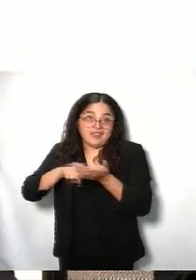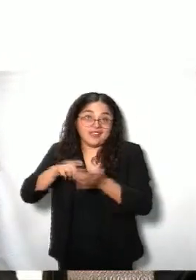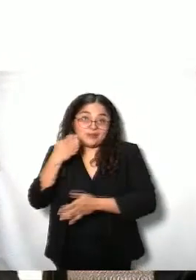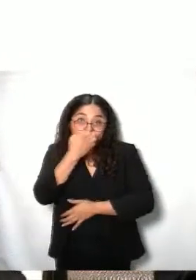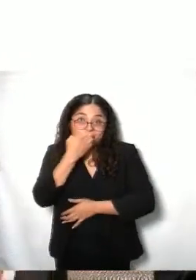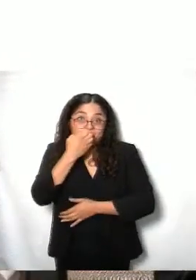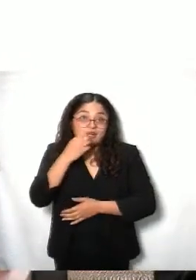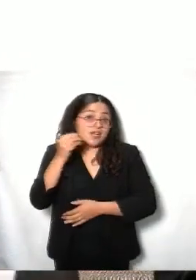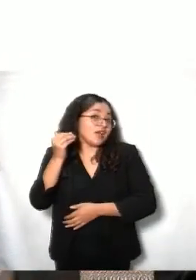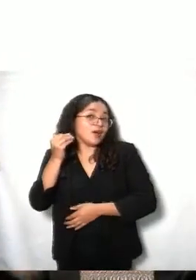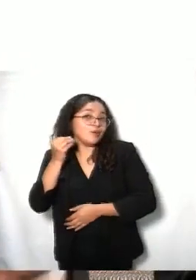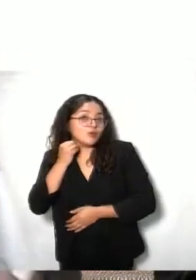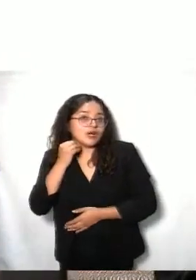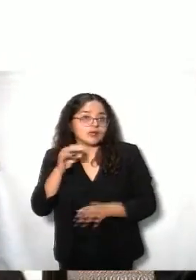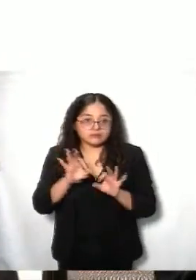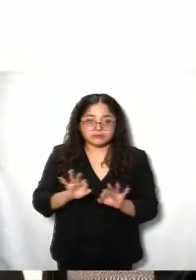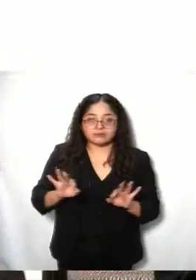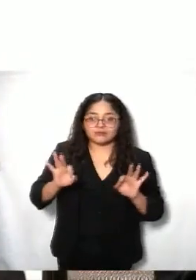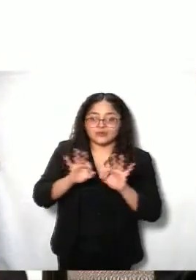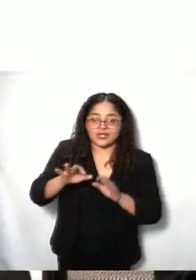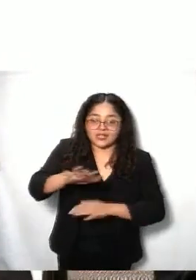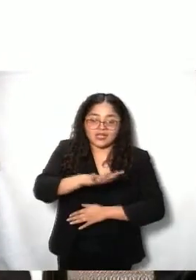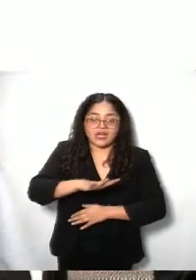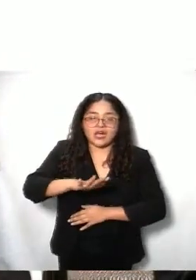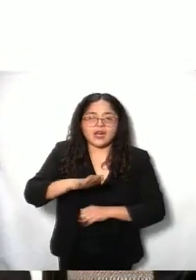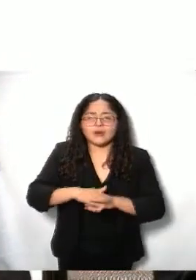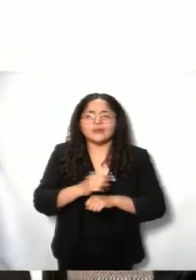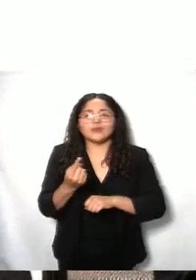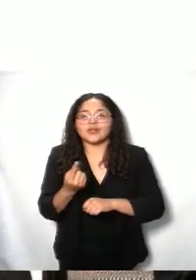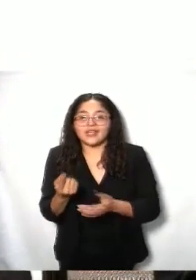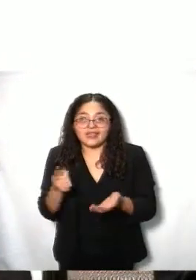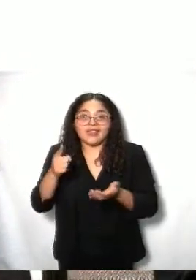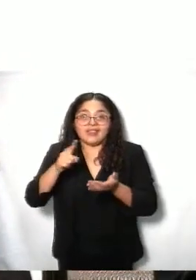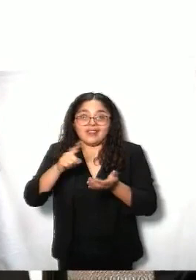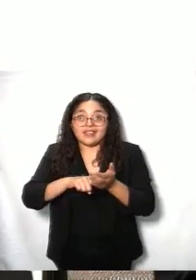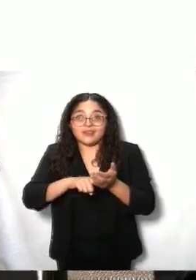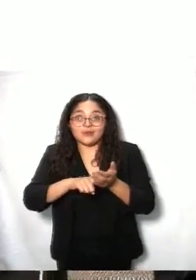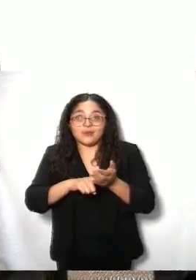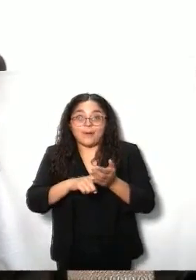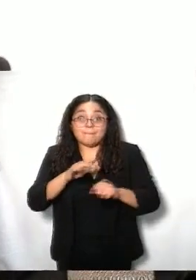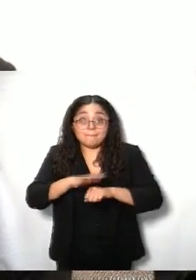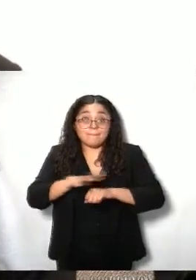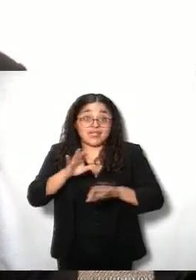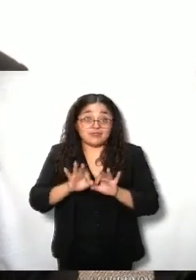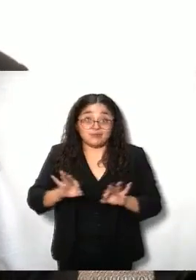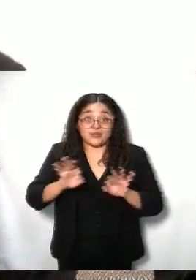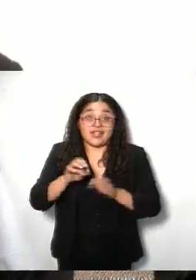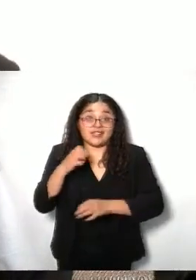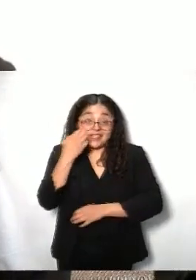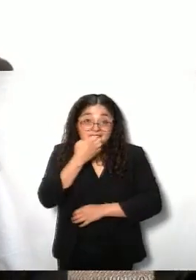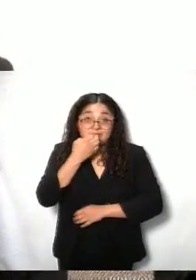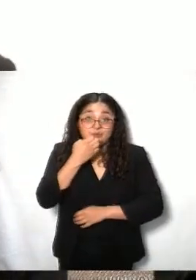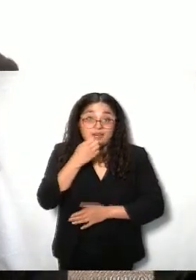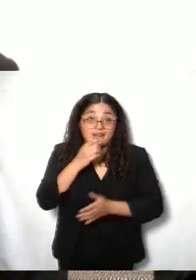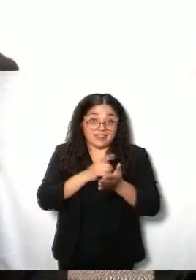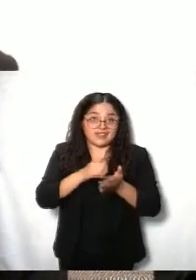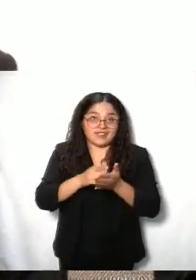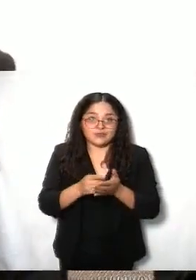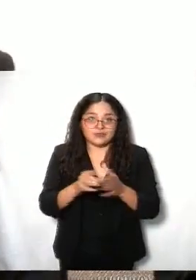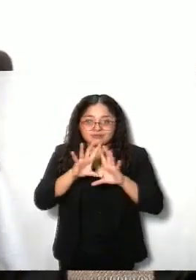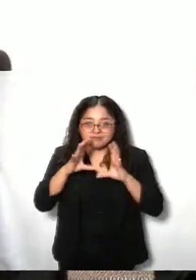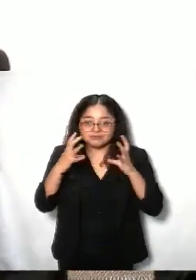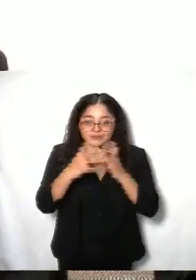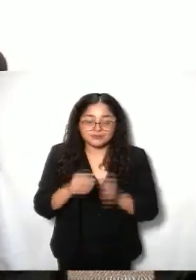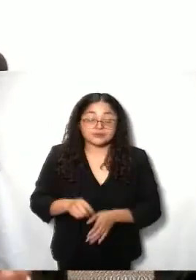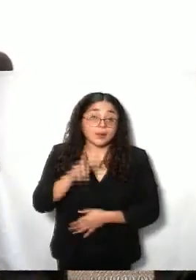Derecho, ocupando un espacio importante en los rankings internacionales. Entonces, es un privilegio, doctor Raúl Contreras Bustamante, estar sentado